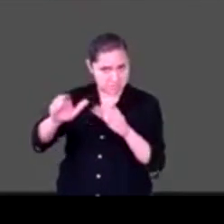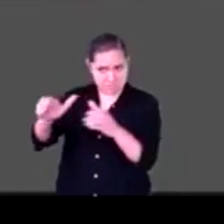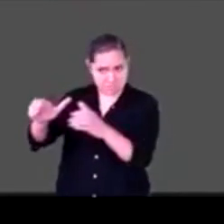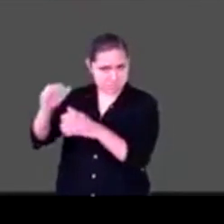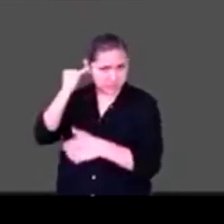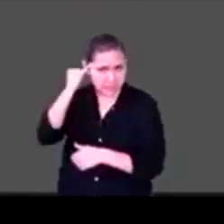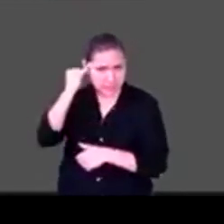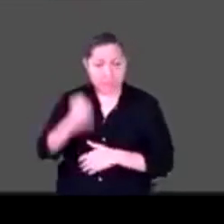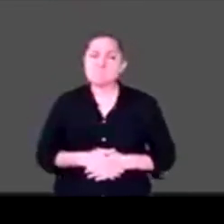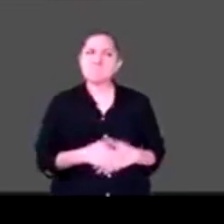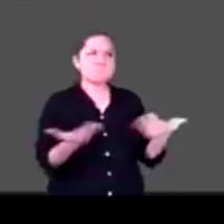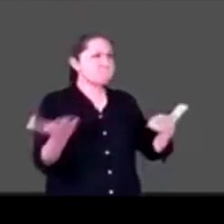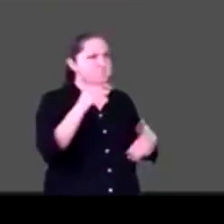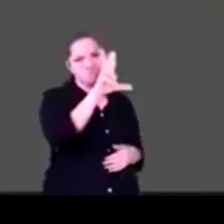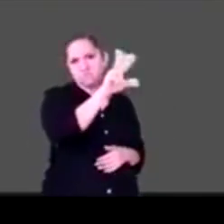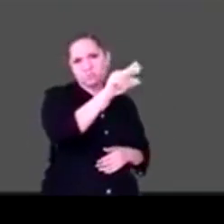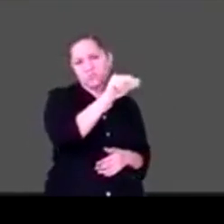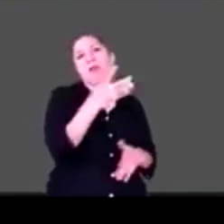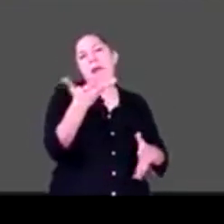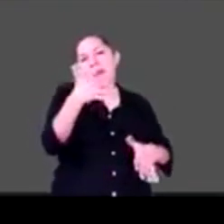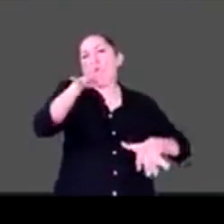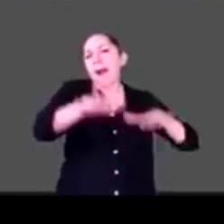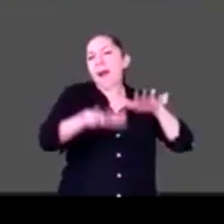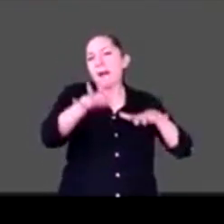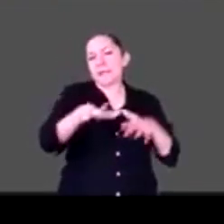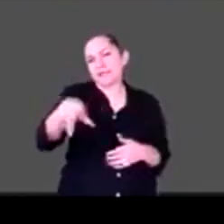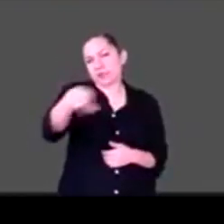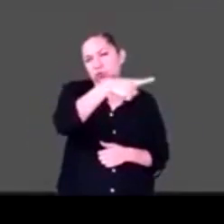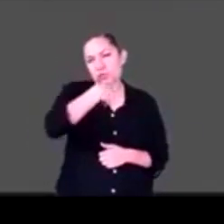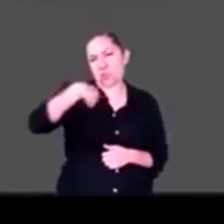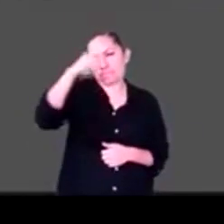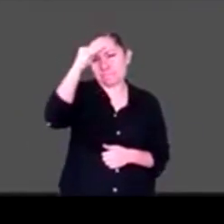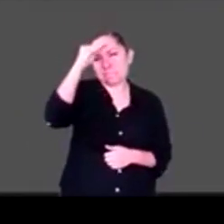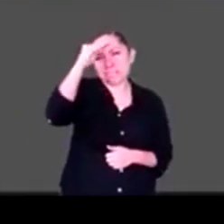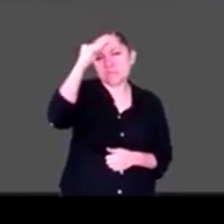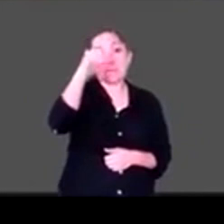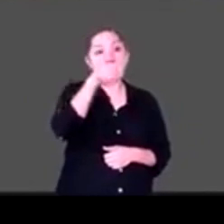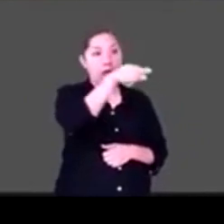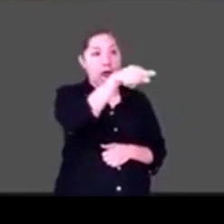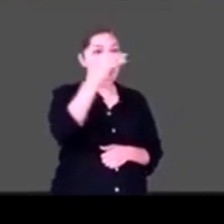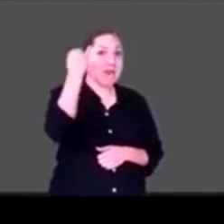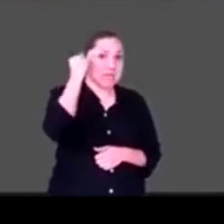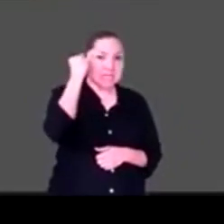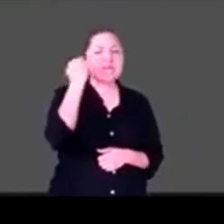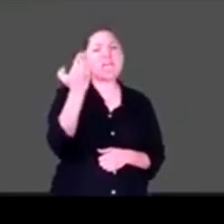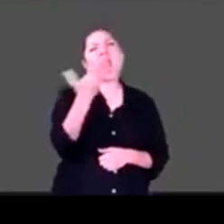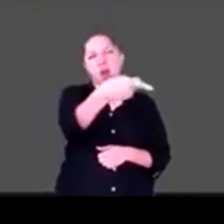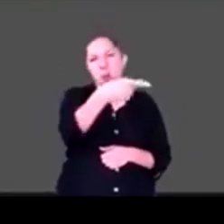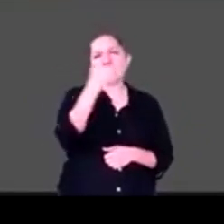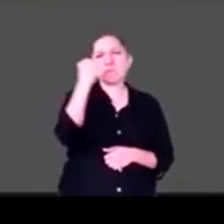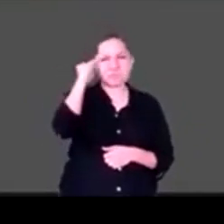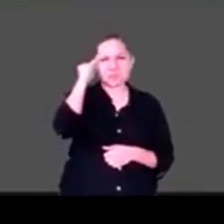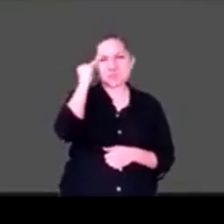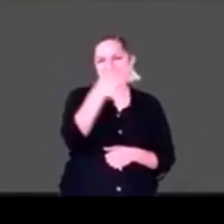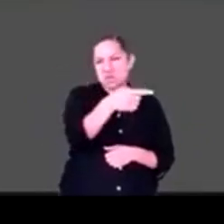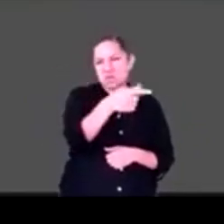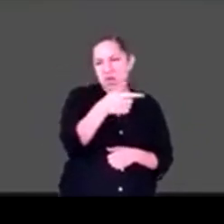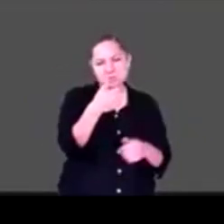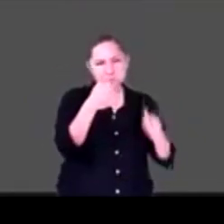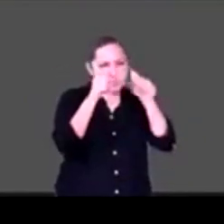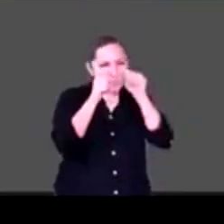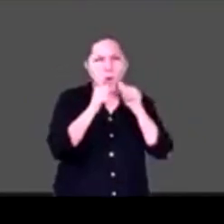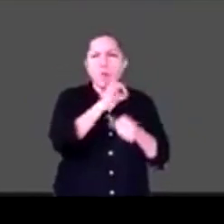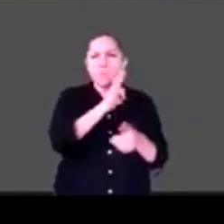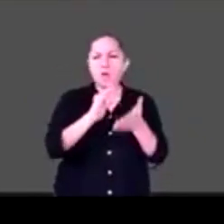muchas veces se piensa que vamos a llegar a enseñarles, vamos a darles libros en braille o vamos a transmitirles en lengua de